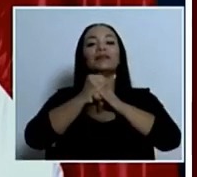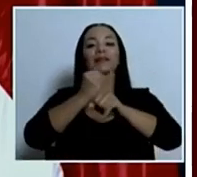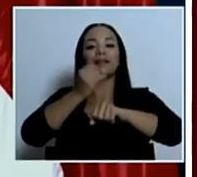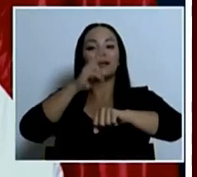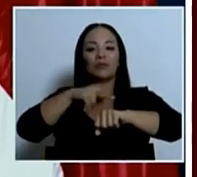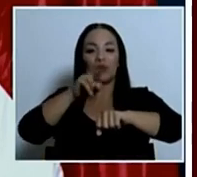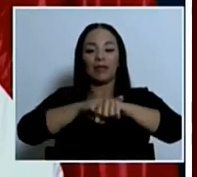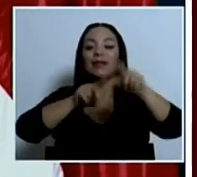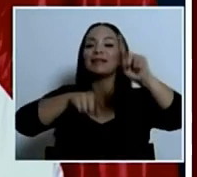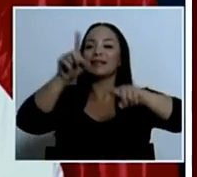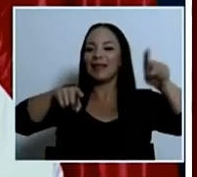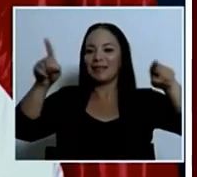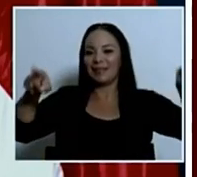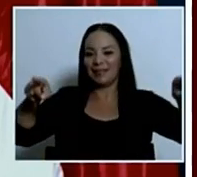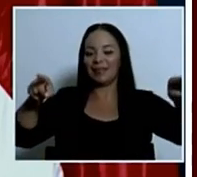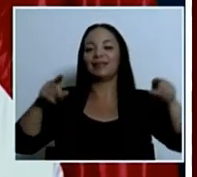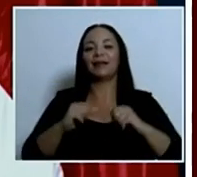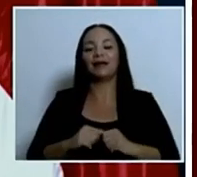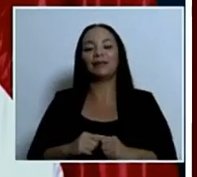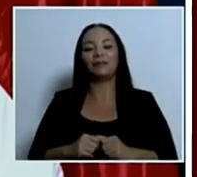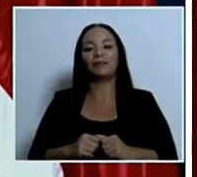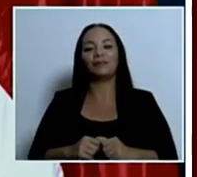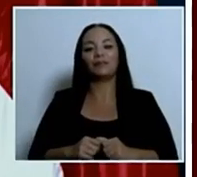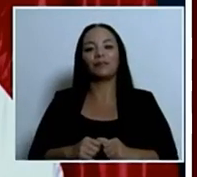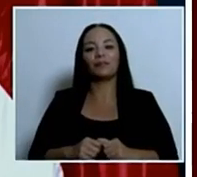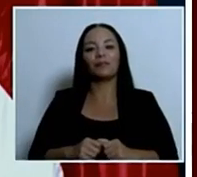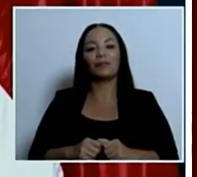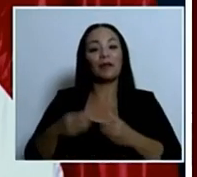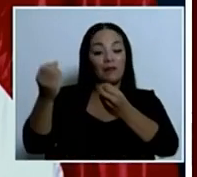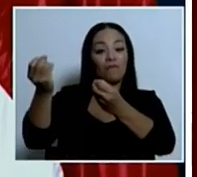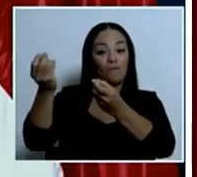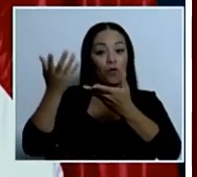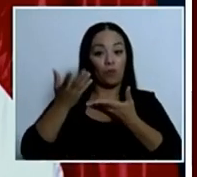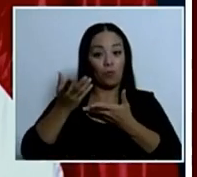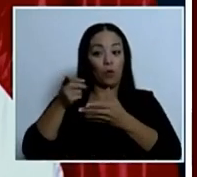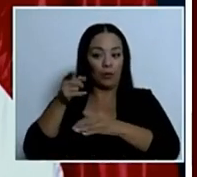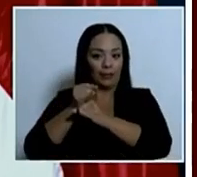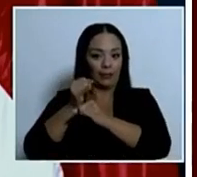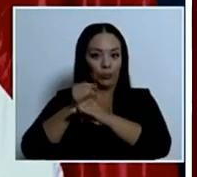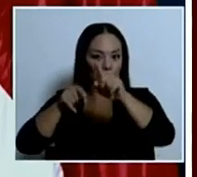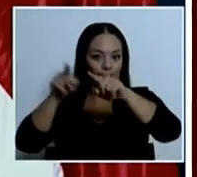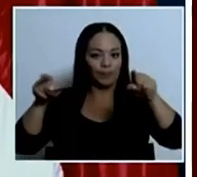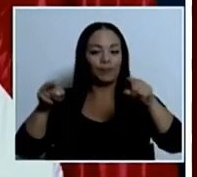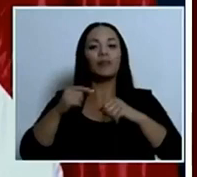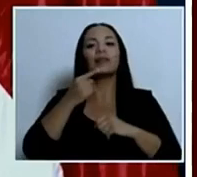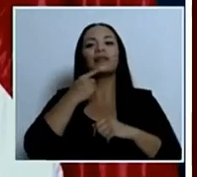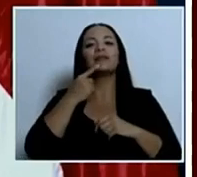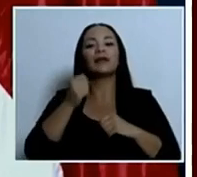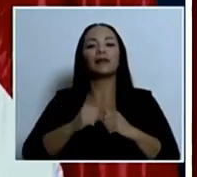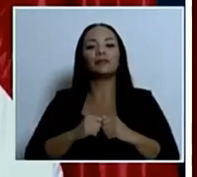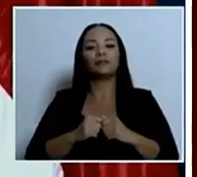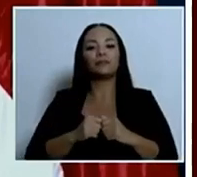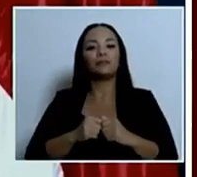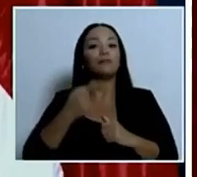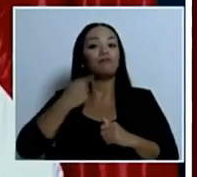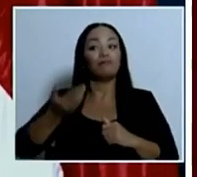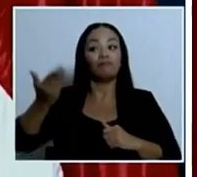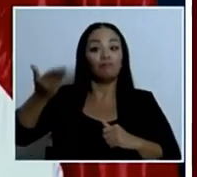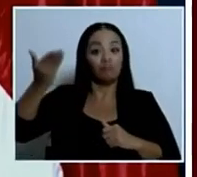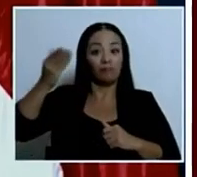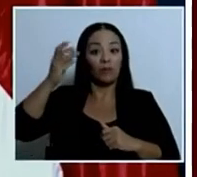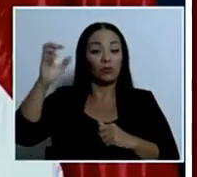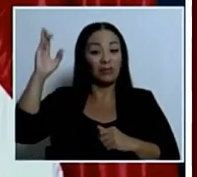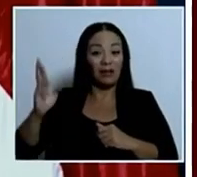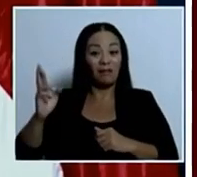de Estadística y Censos nos dice que la inflación en Costa Rica es cada vez